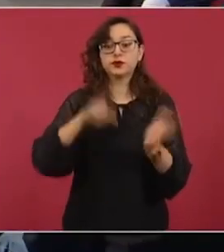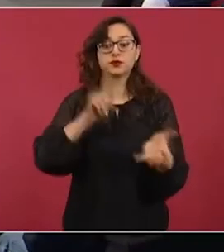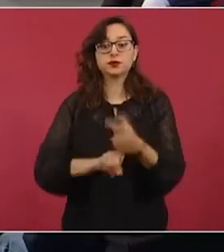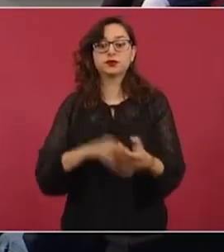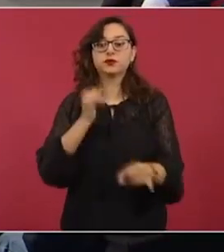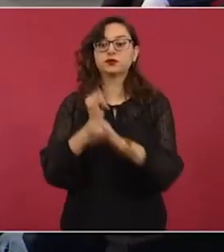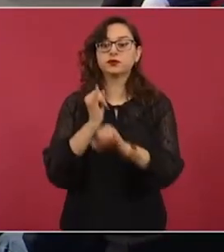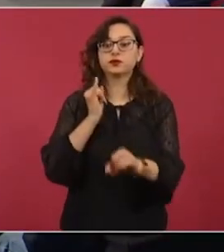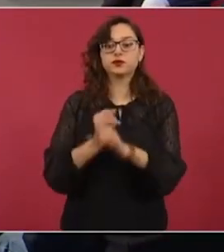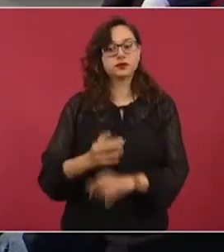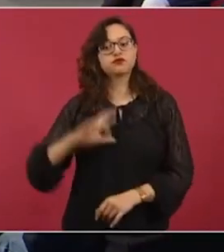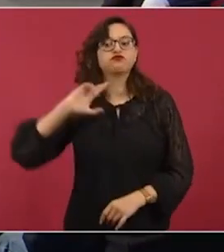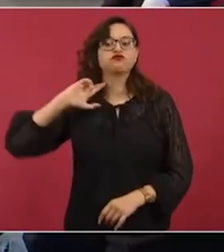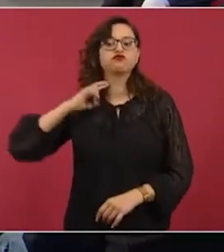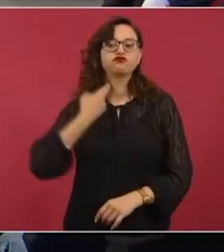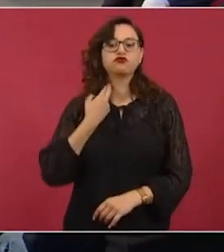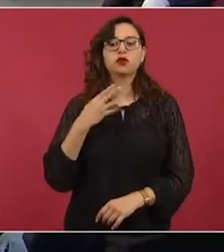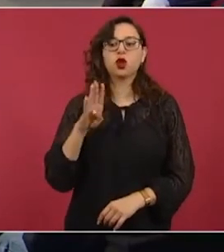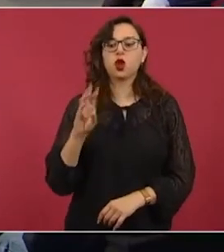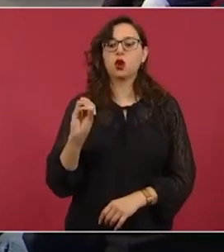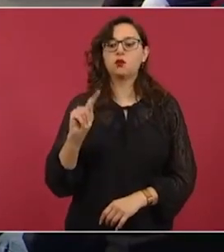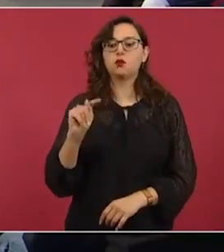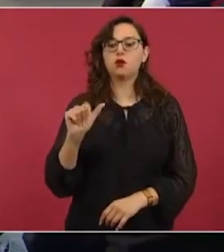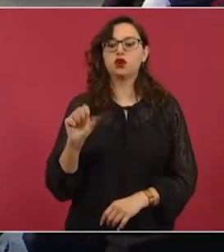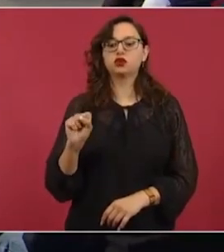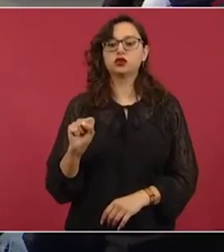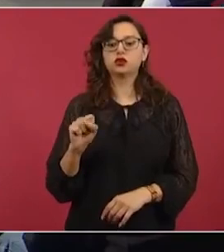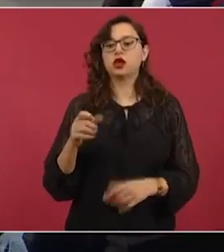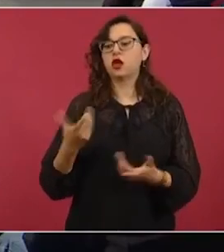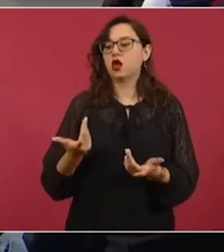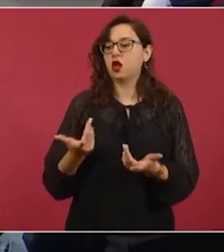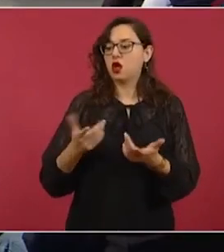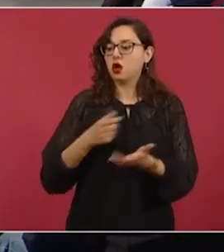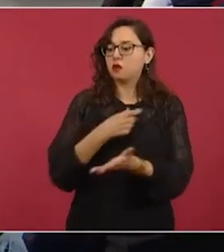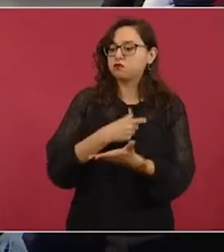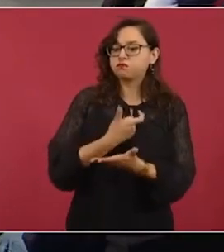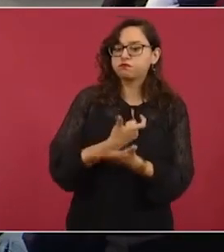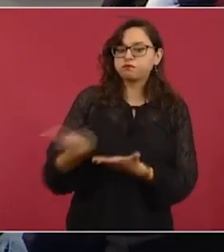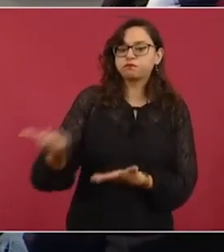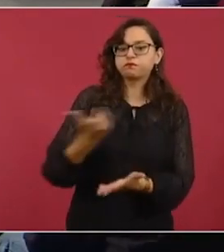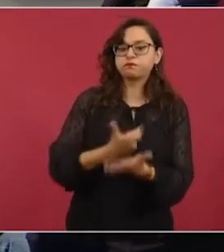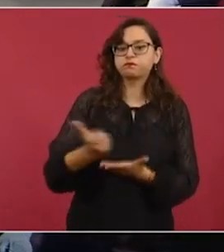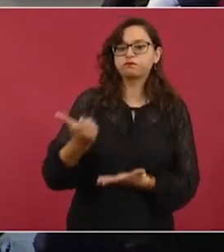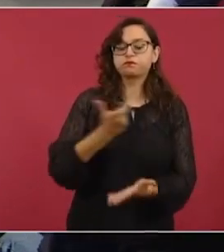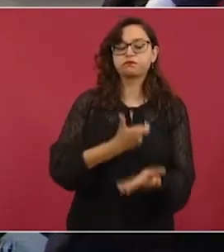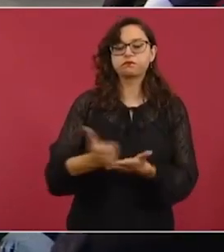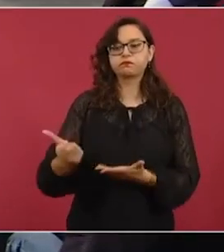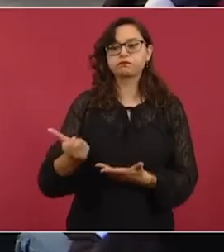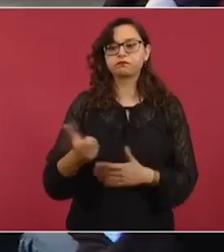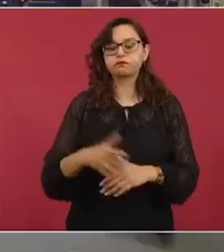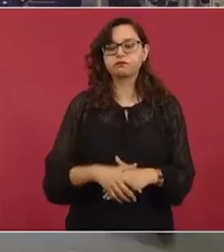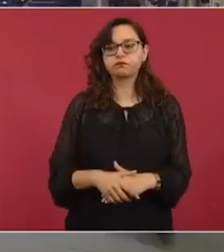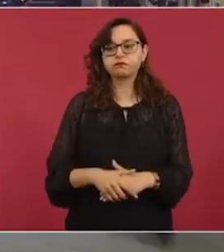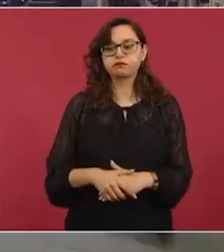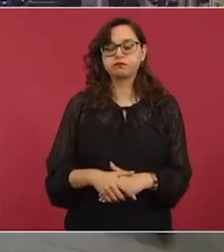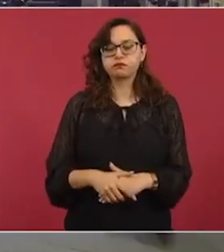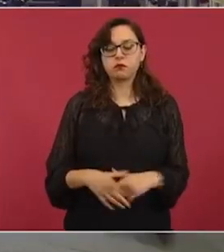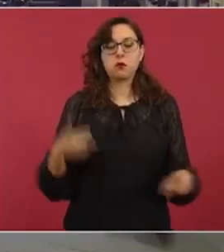de cómo con dinero